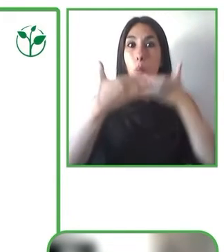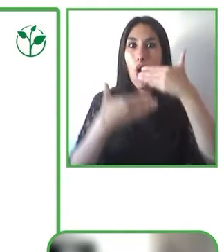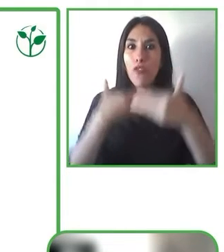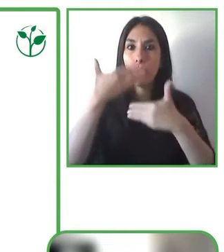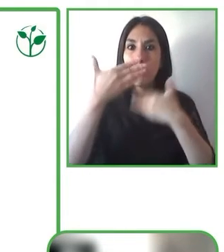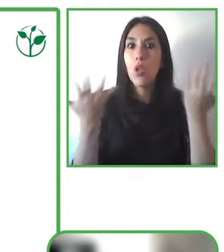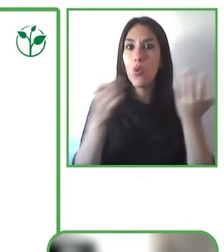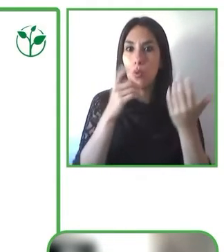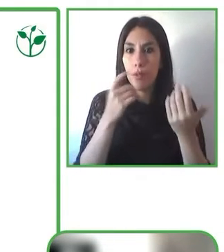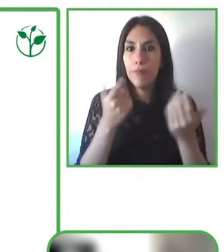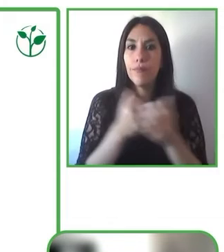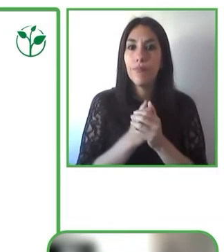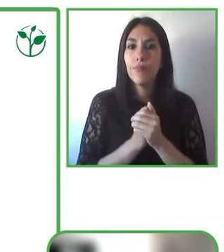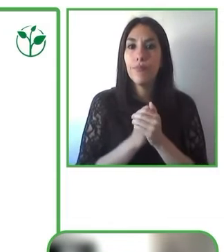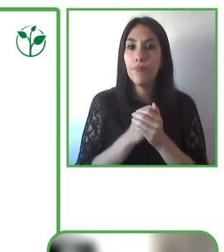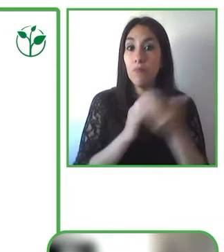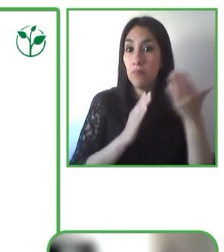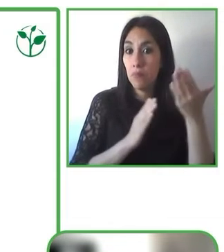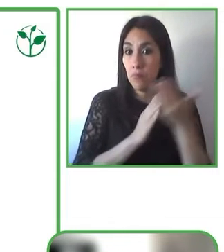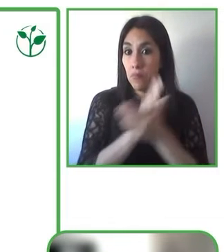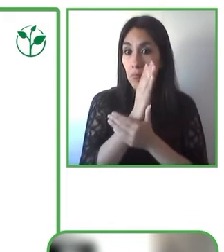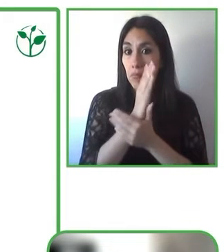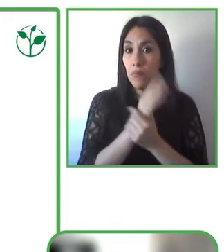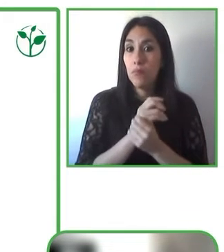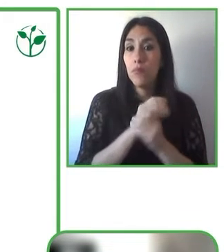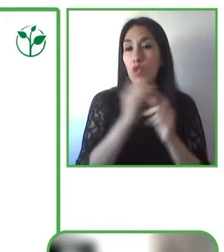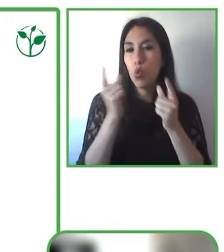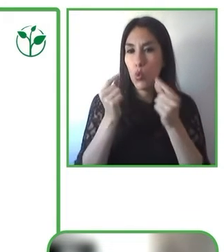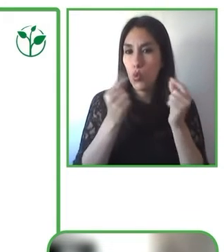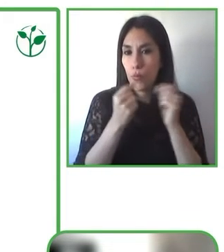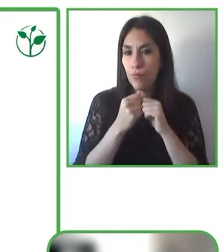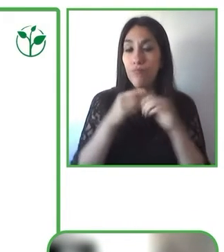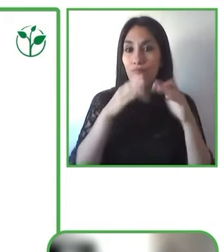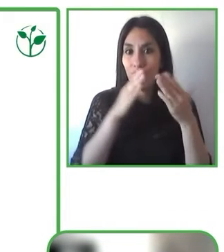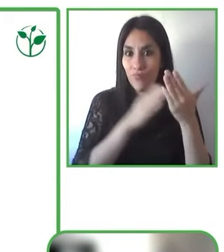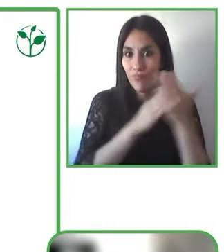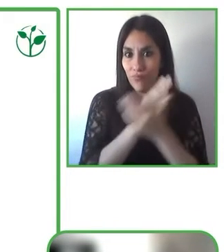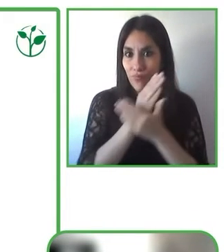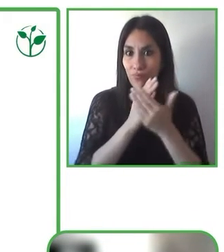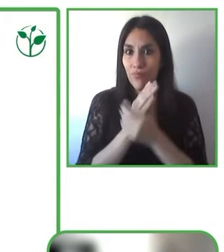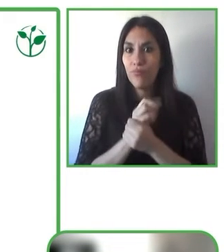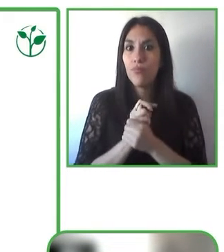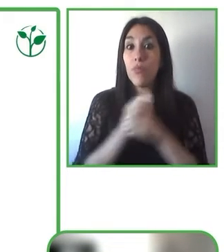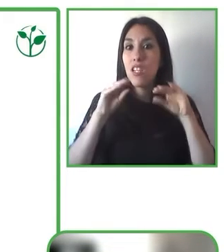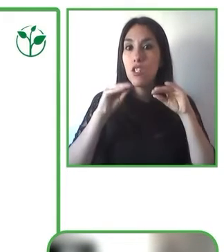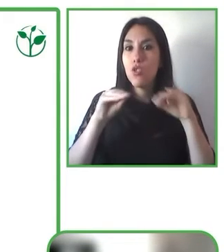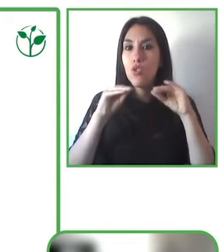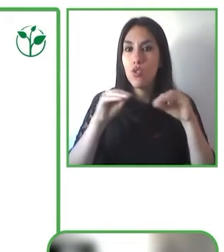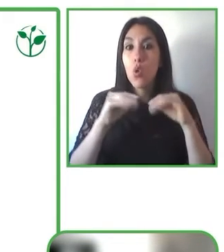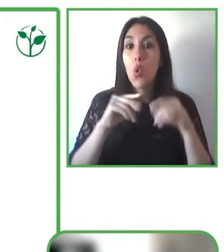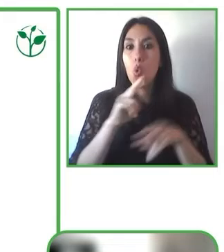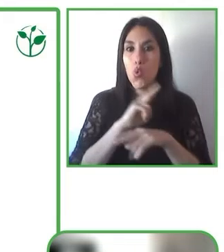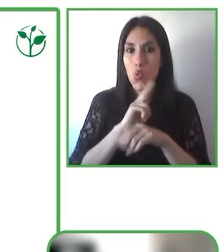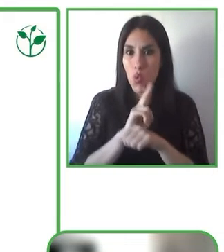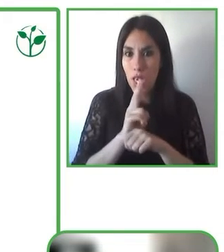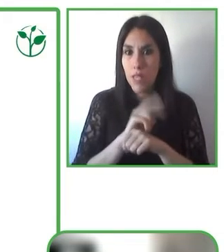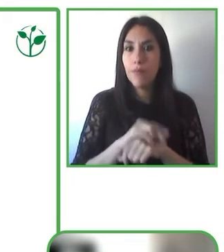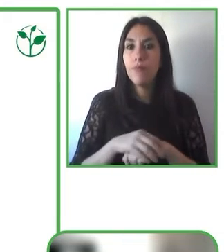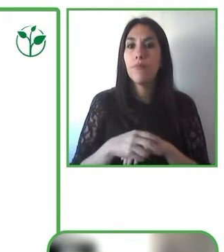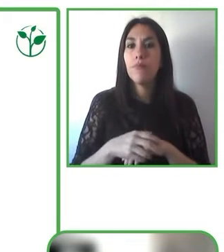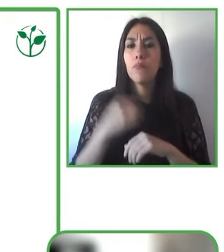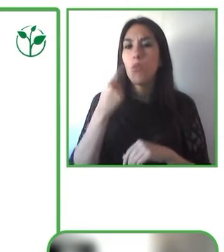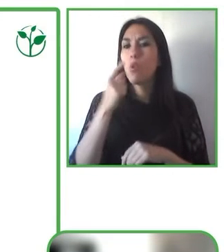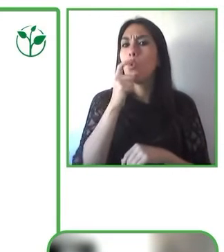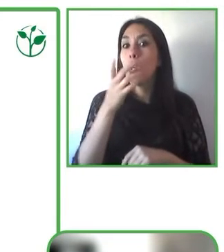estas soluciones de accesibilidad. Entonces, ¿quiénes son nuestros usuarios? Son los consumidores, obvio que